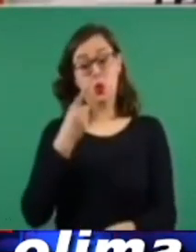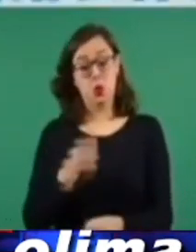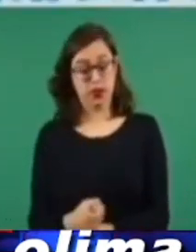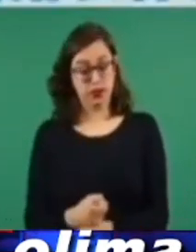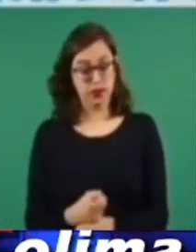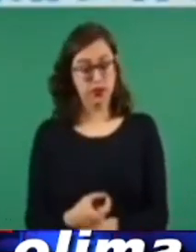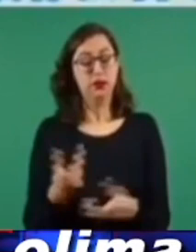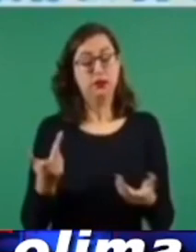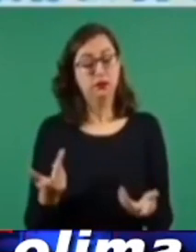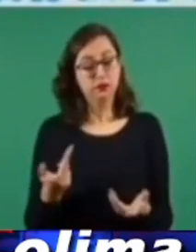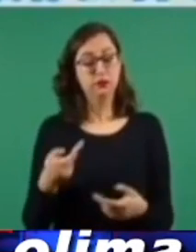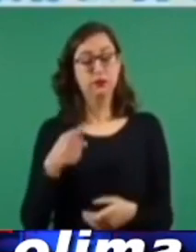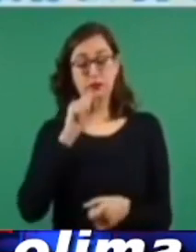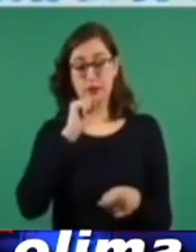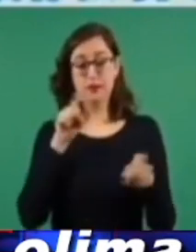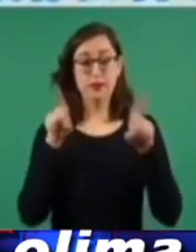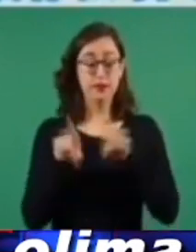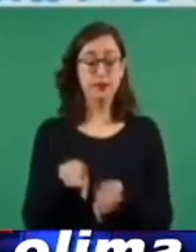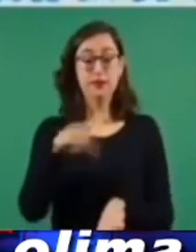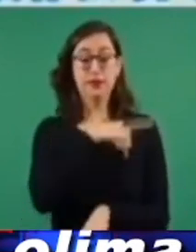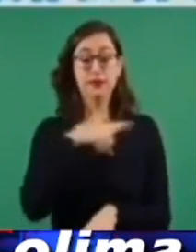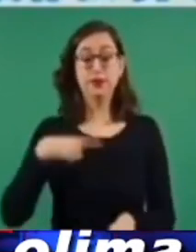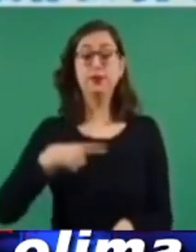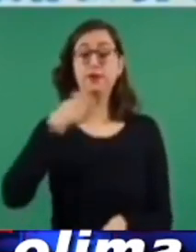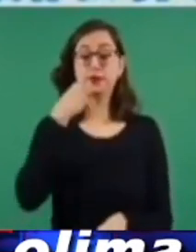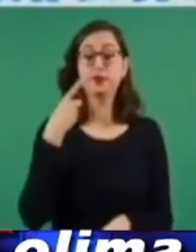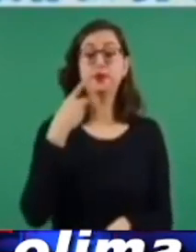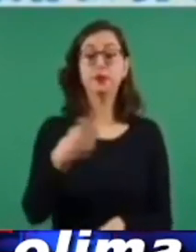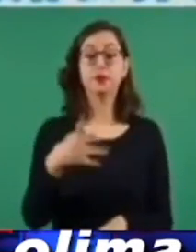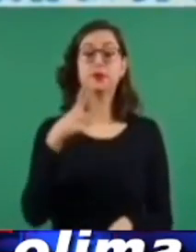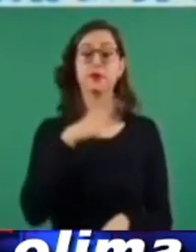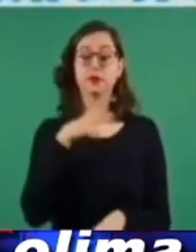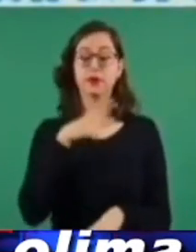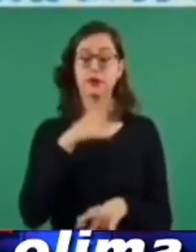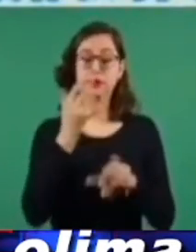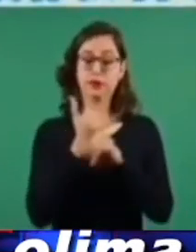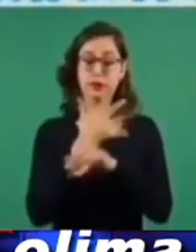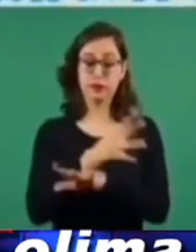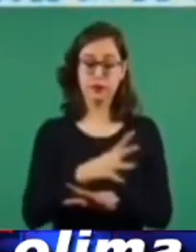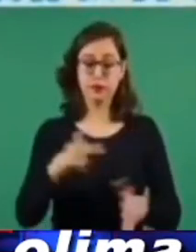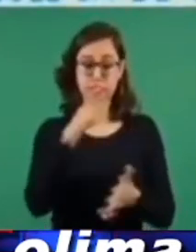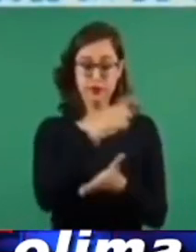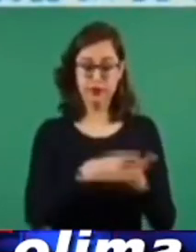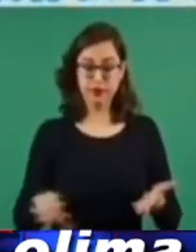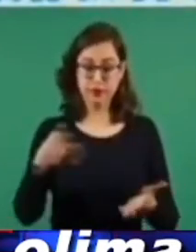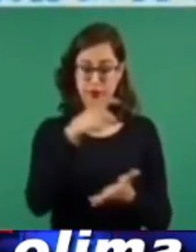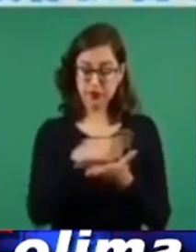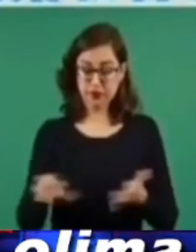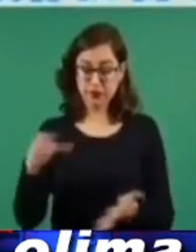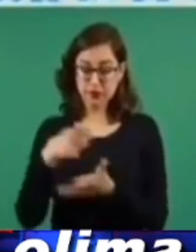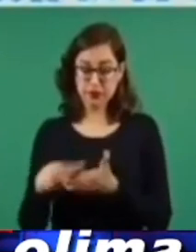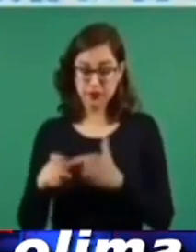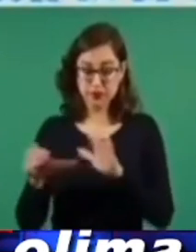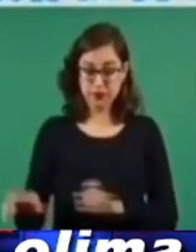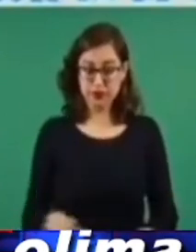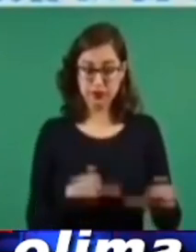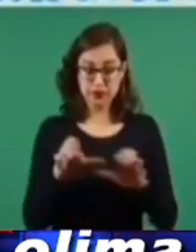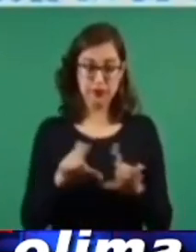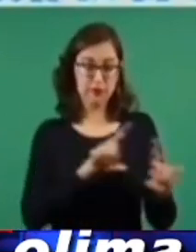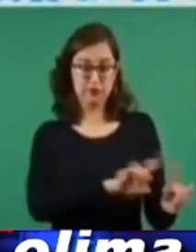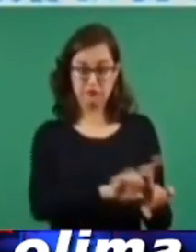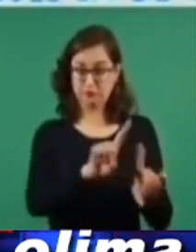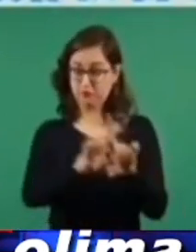señalar que también se tiene información de que se realizaron compras de equipos de Aeronautics LTV, Auro Sentinel